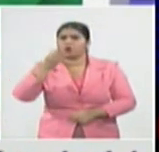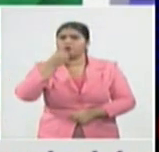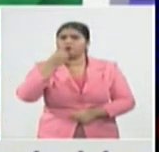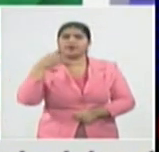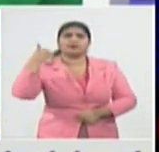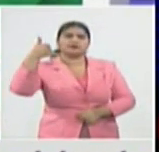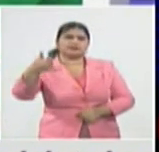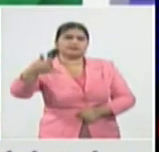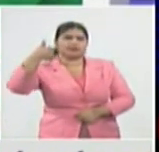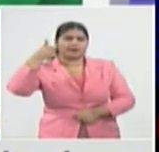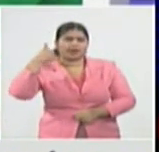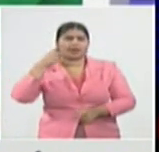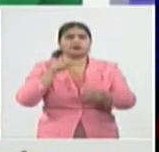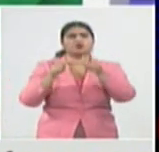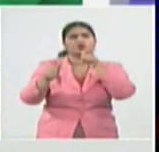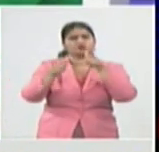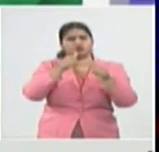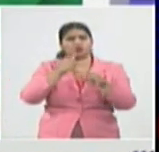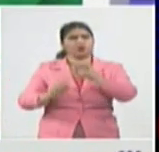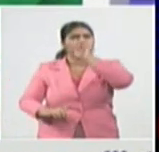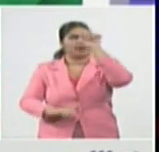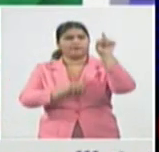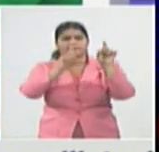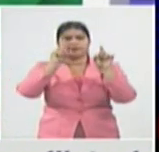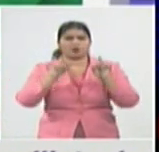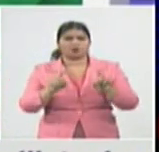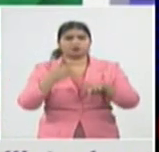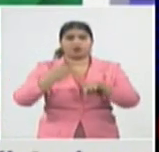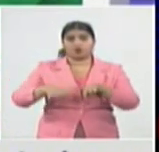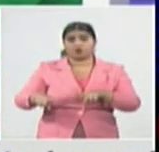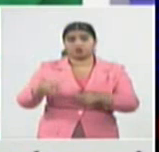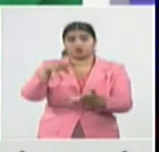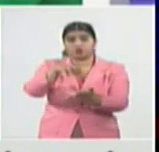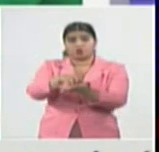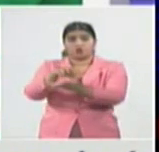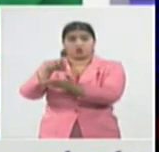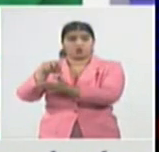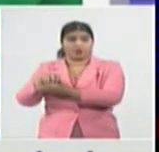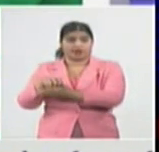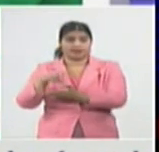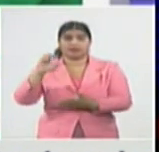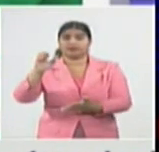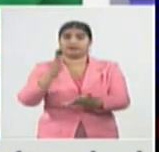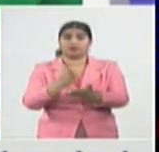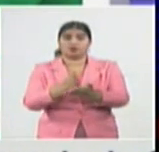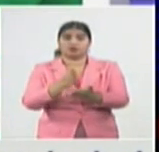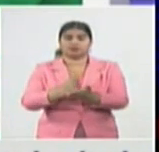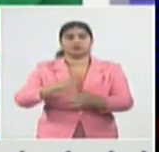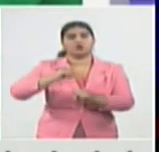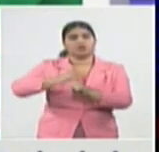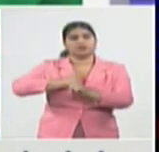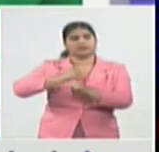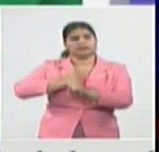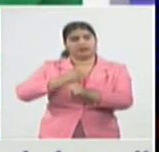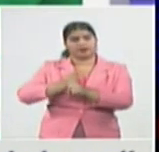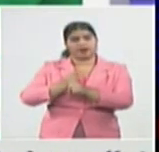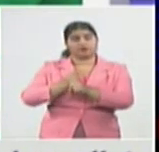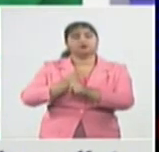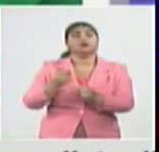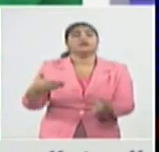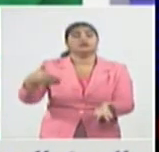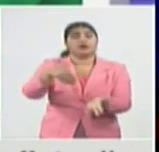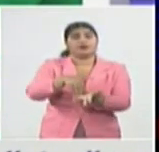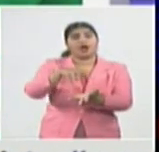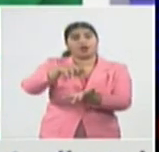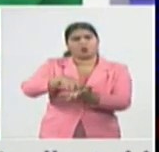tenemos también las instituciones educacionales tenemos también las instituciones laborales que también van haciendo diferentes estrategias